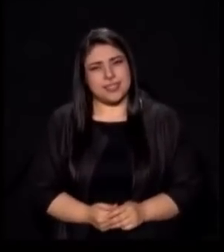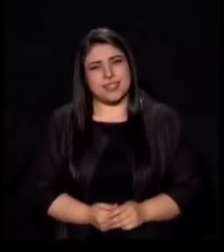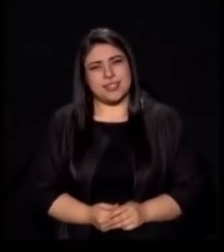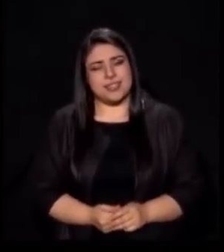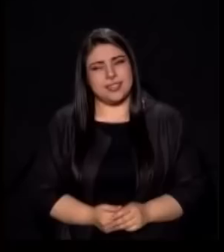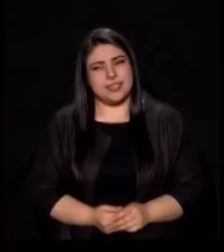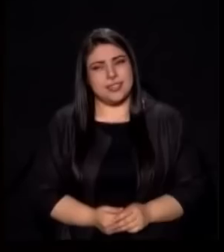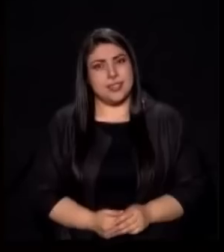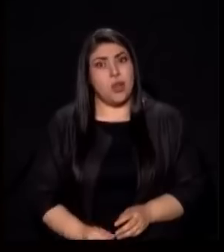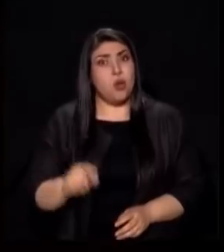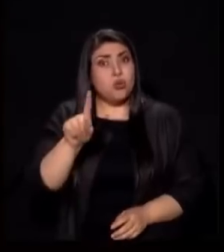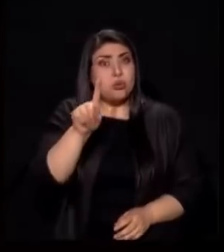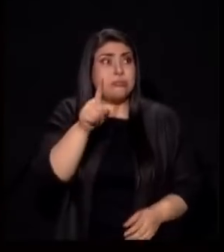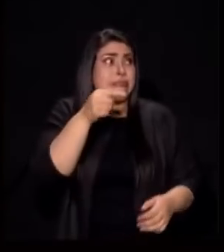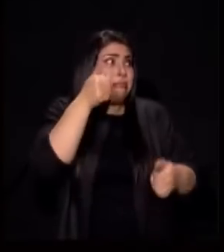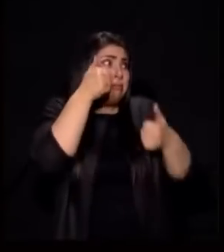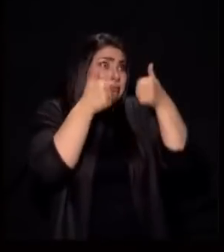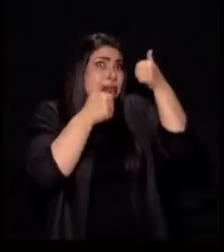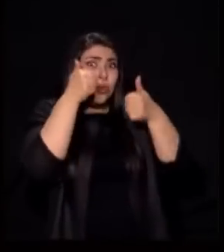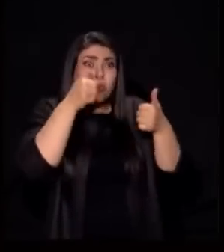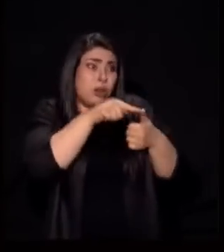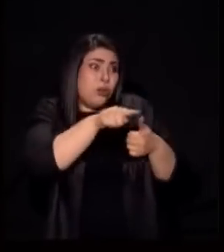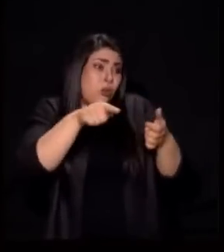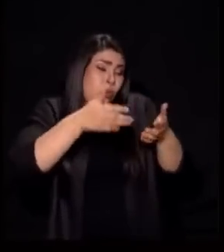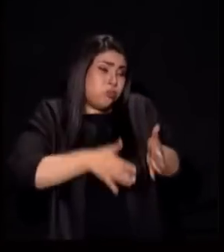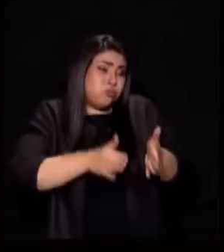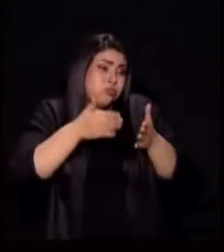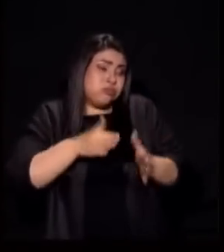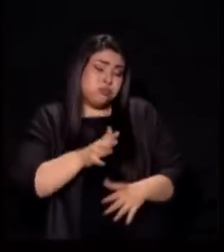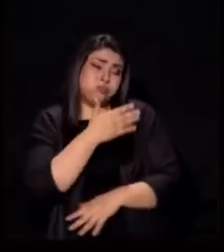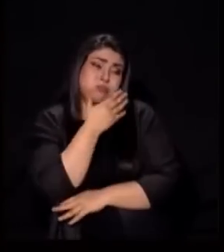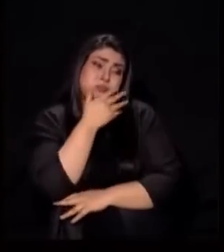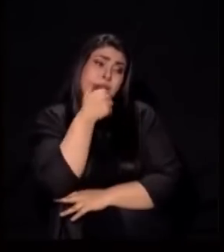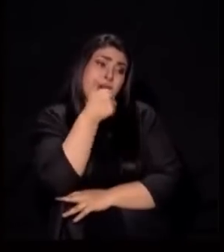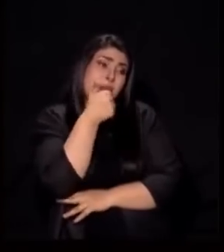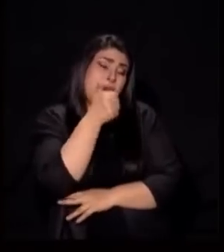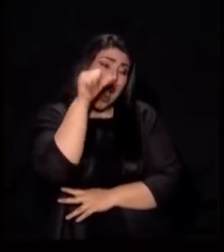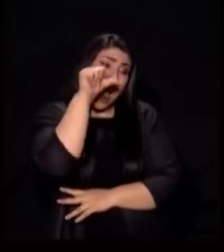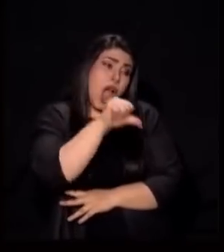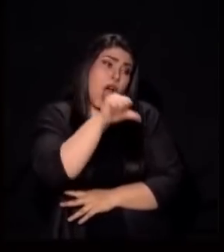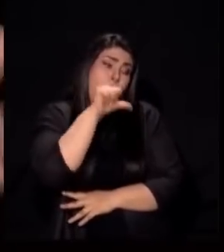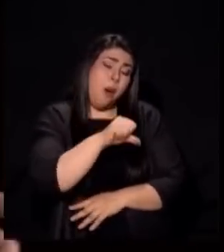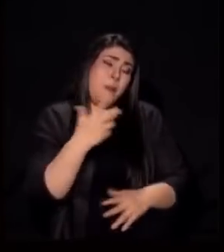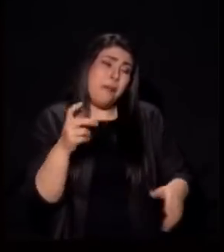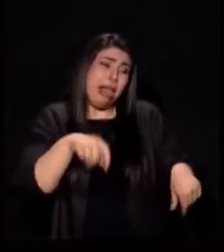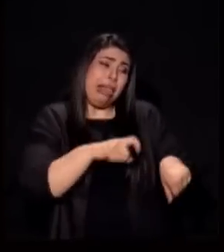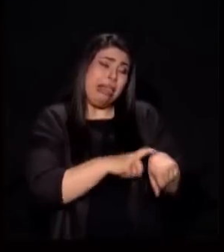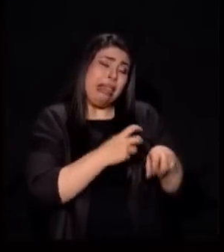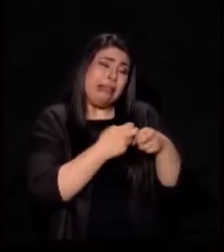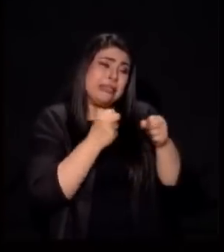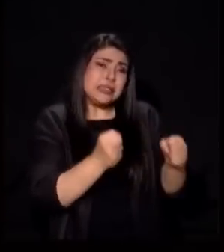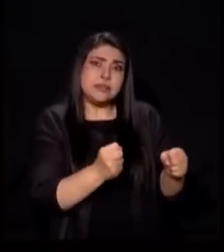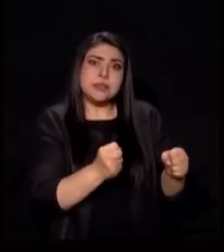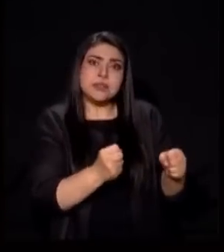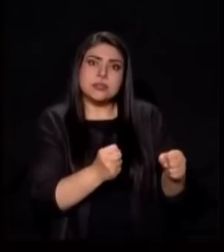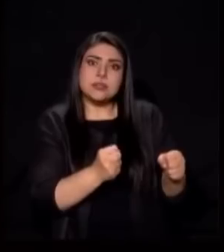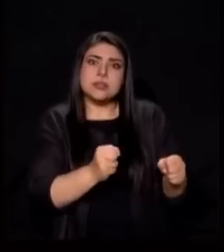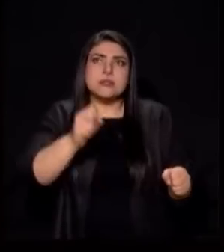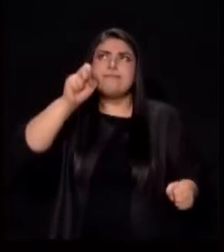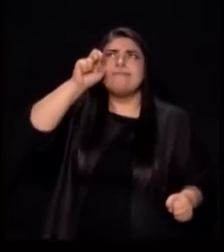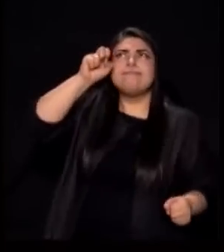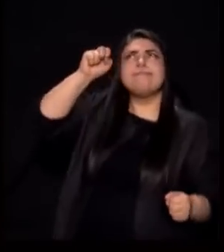Deja de estar Dudando Si a tus Hijos Al fin Le va A ir Bien O mal Porque Están Viviendo Una etapa Oscura En su Vida Son